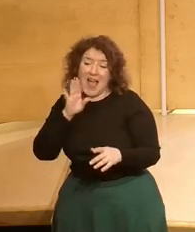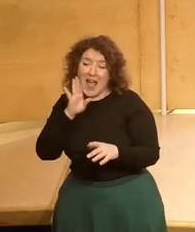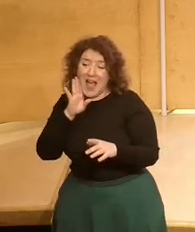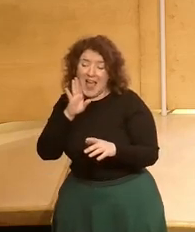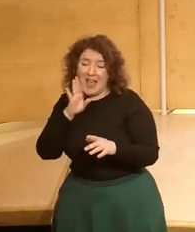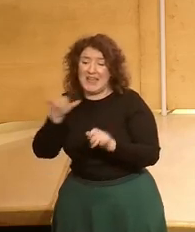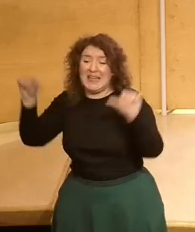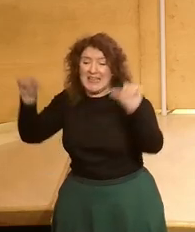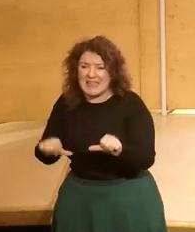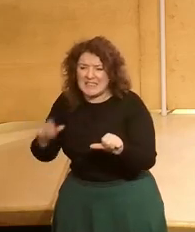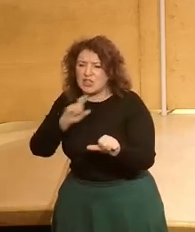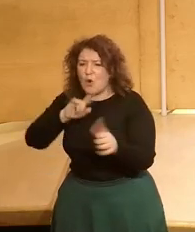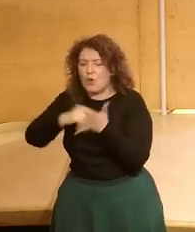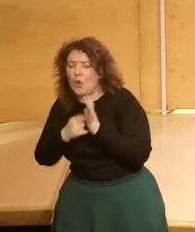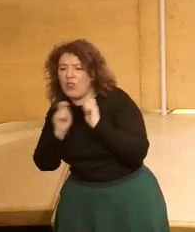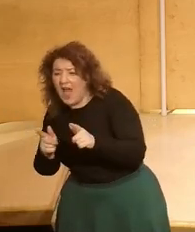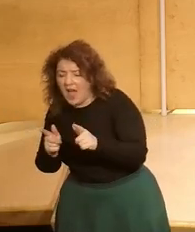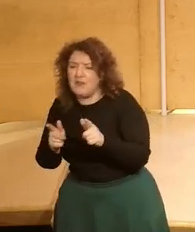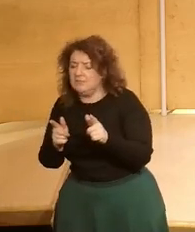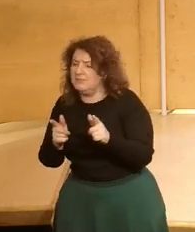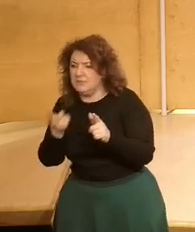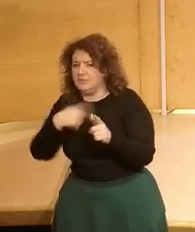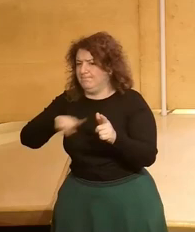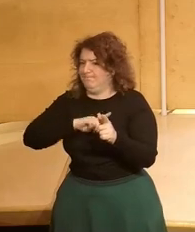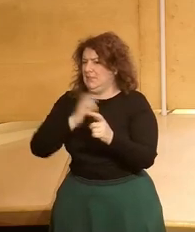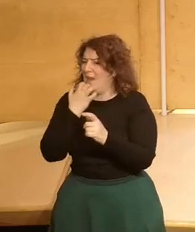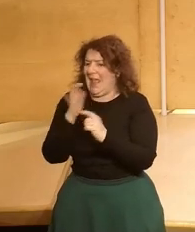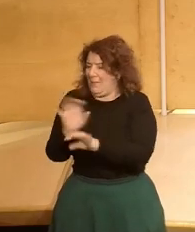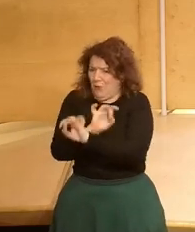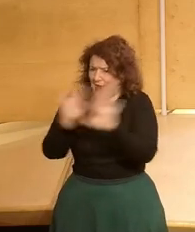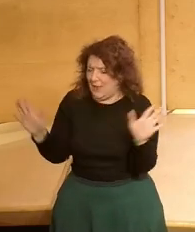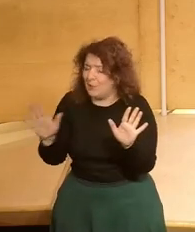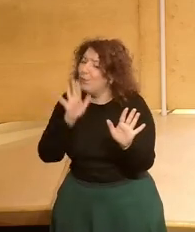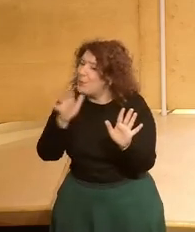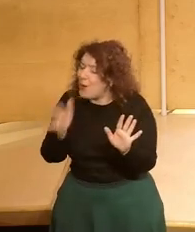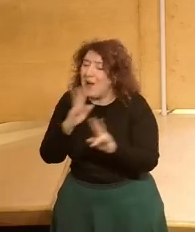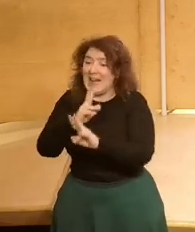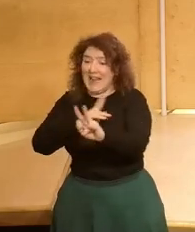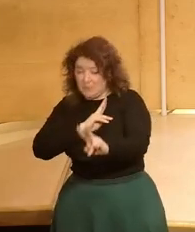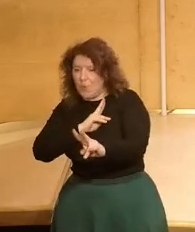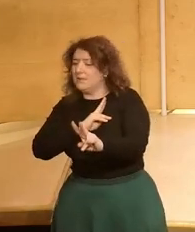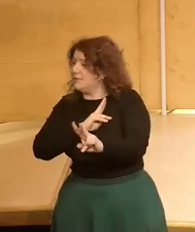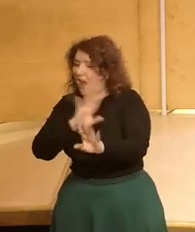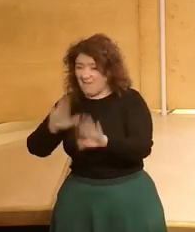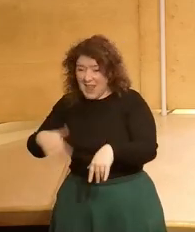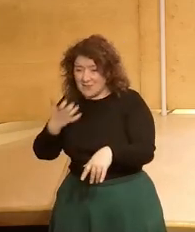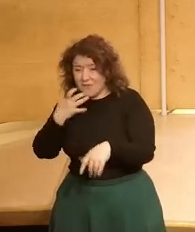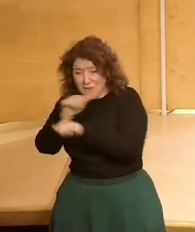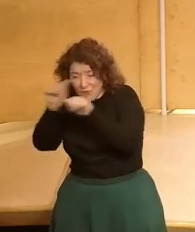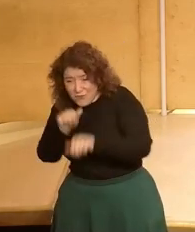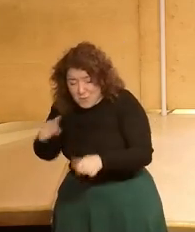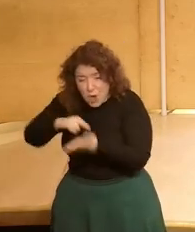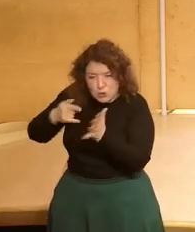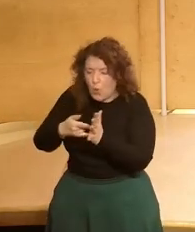hacer para responder a una crisis como sucedió con la anterior crisis financiera porque esa respuesta nos ha lastrado durante